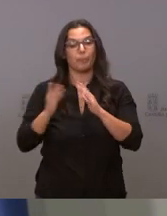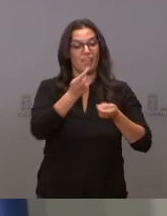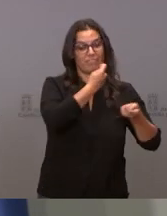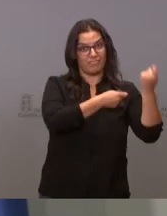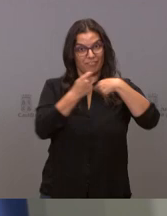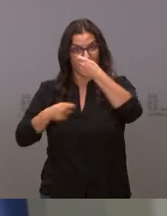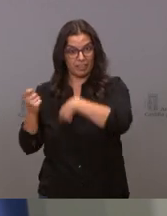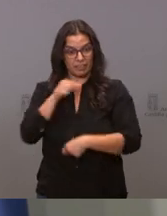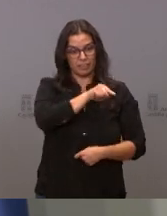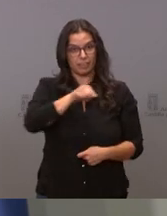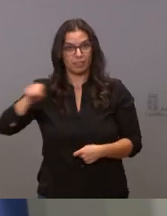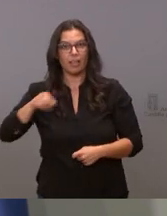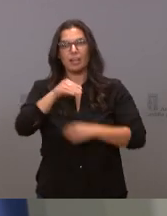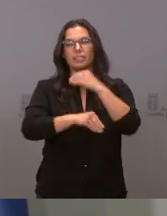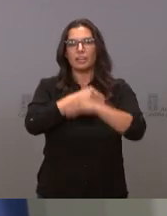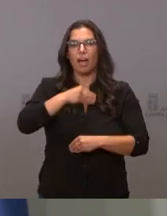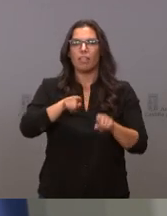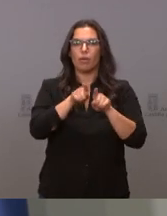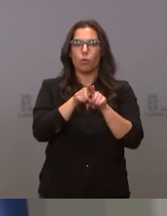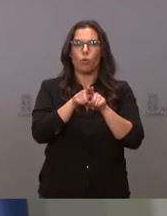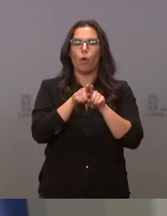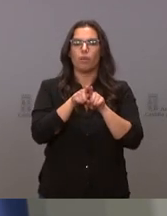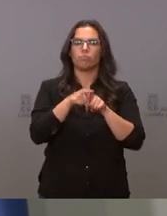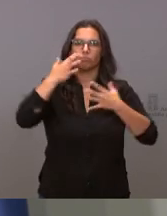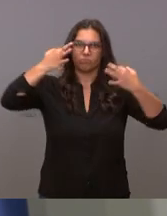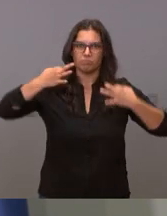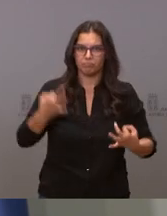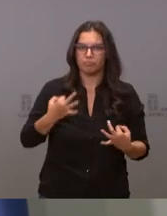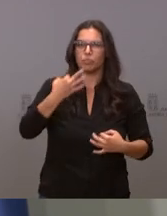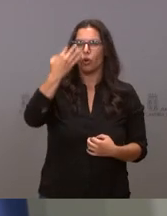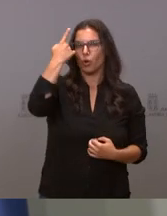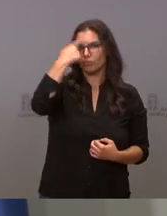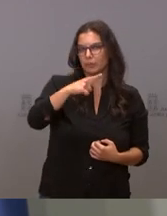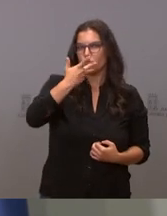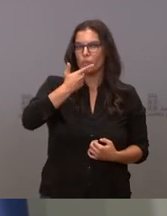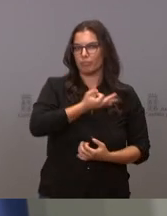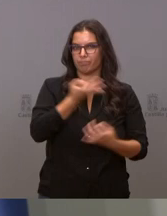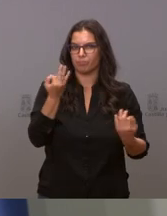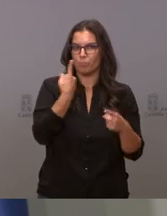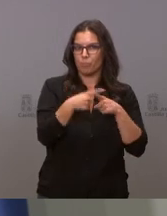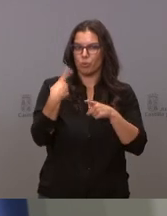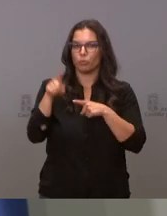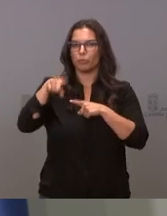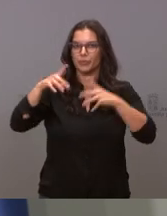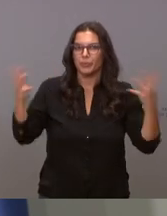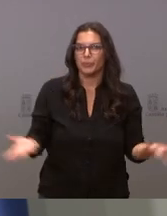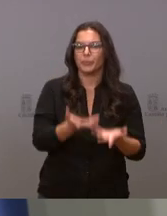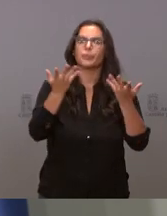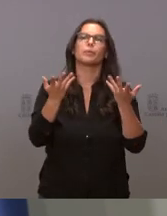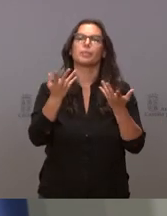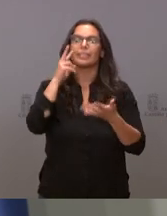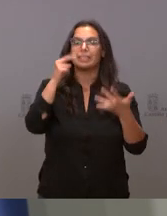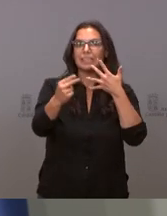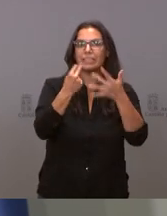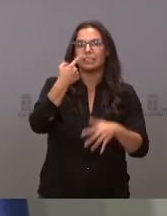en base a una información veraz, objetiva, homogénea de los productos y al impulso y el fomento de la transparencia también